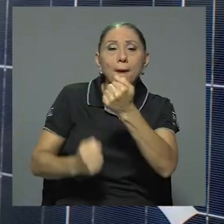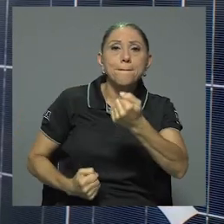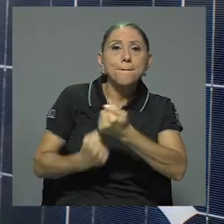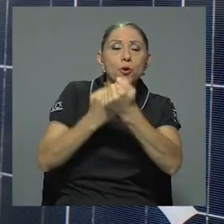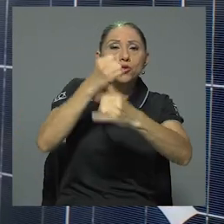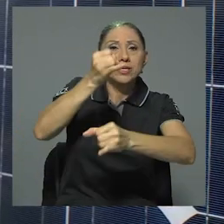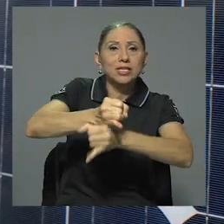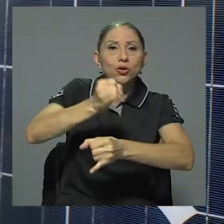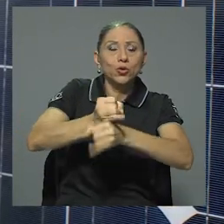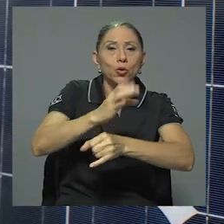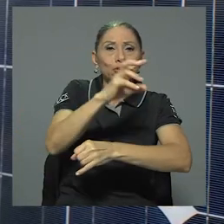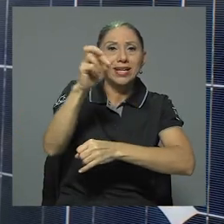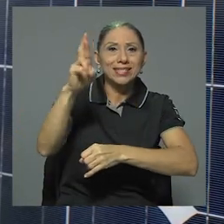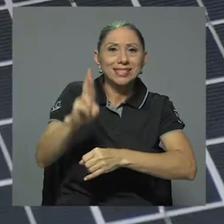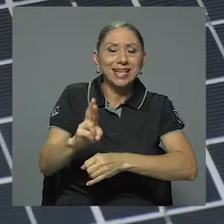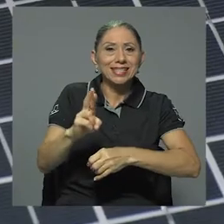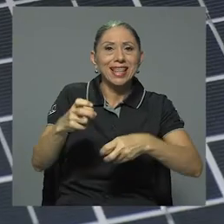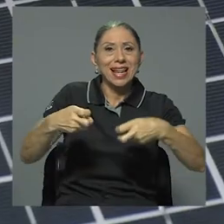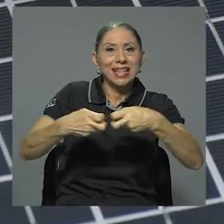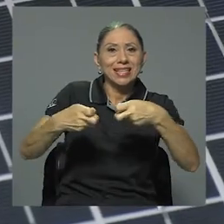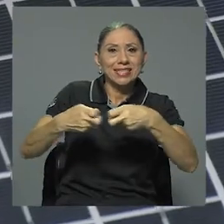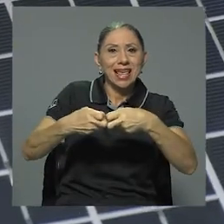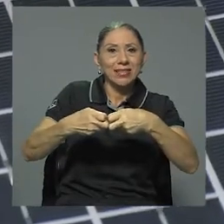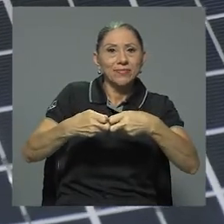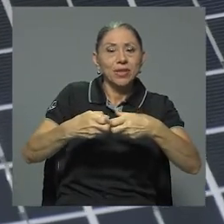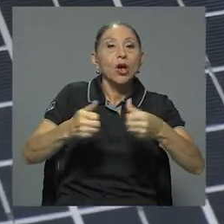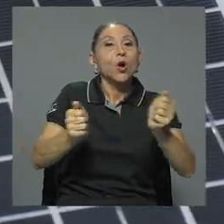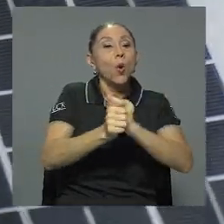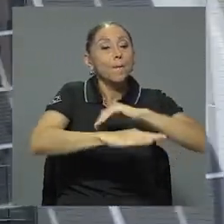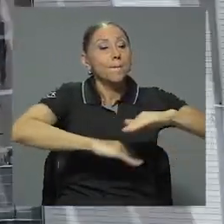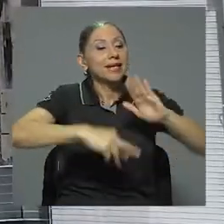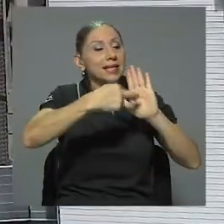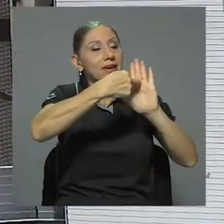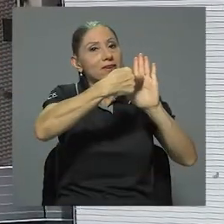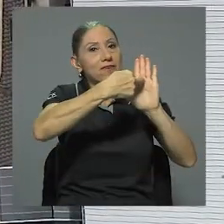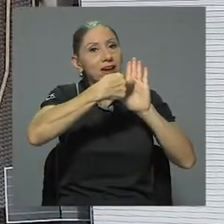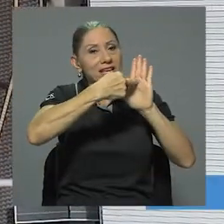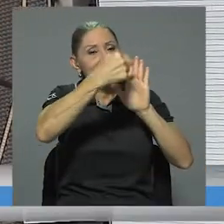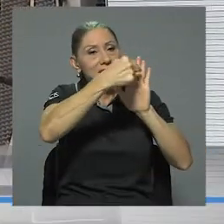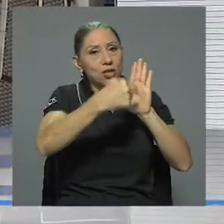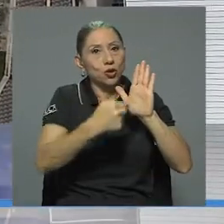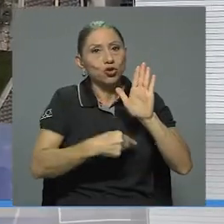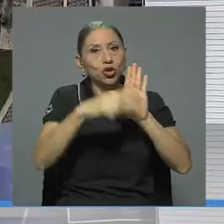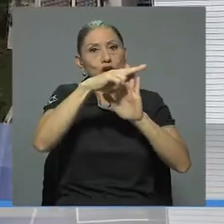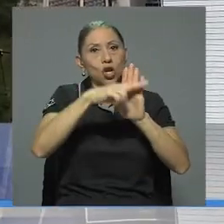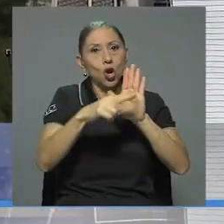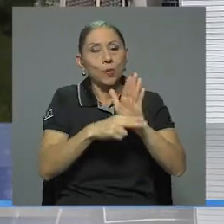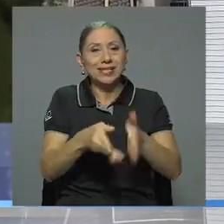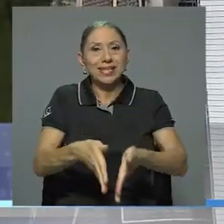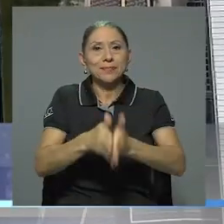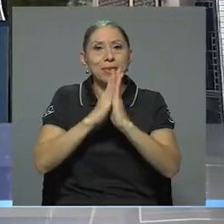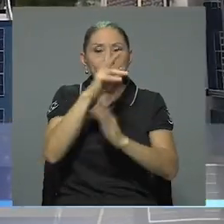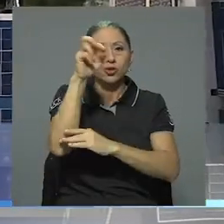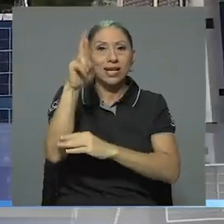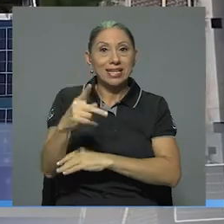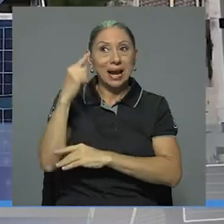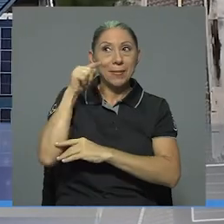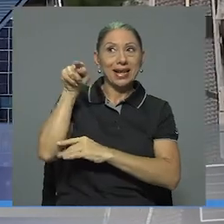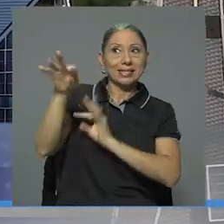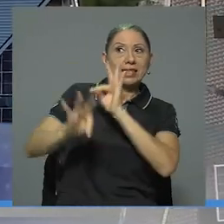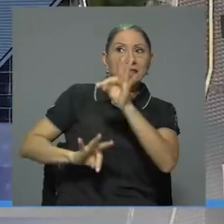Instituto Costarricense de Electricidad con base en los requisitos y normas que se solicitan en Costa Rica para este tipo de dispositivos.